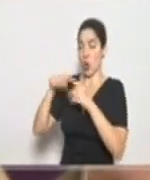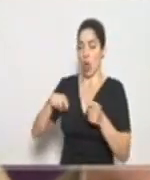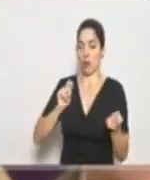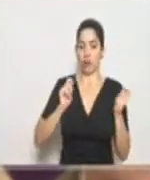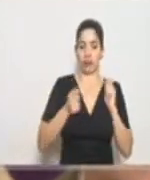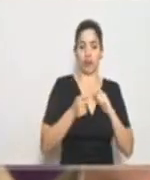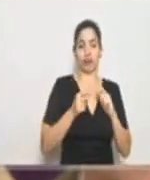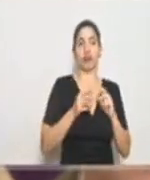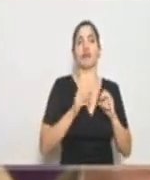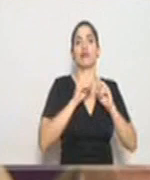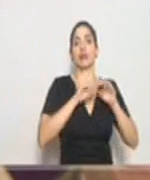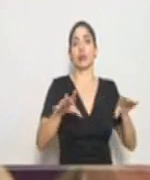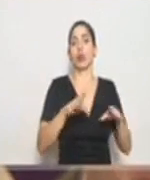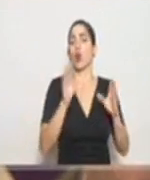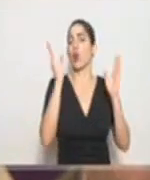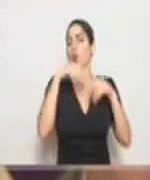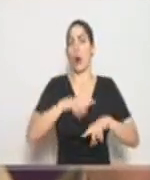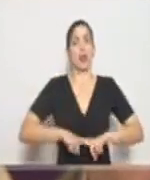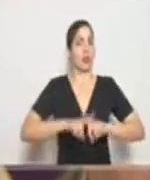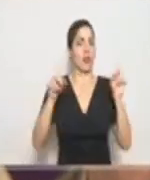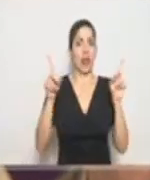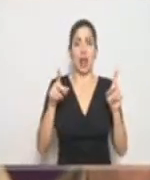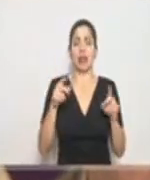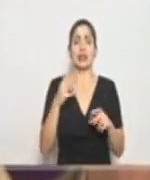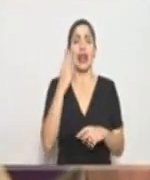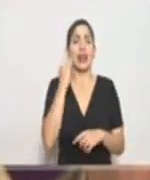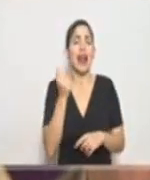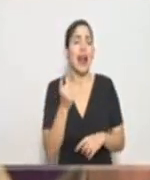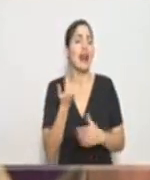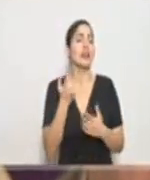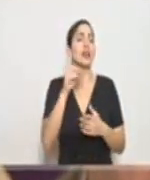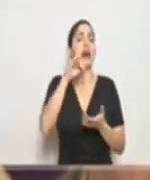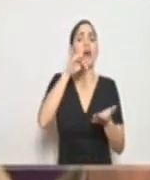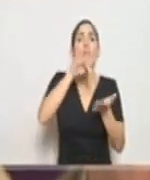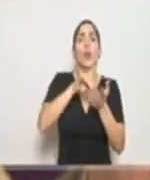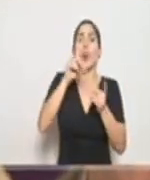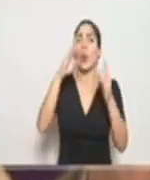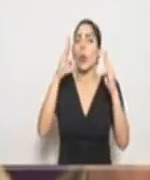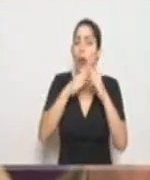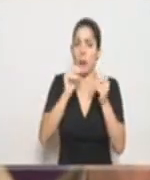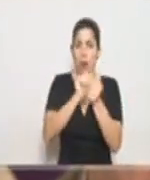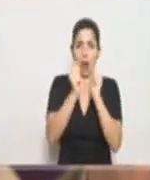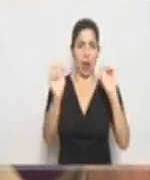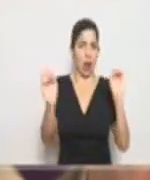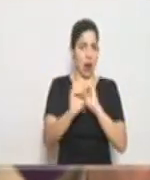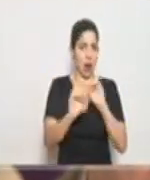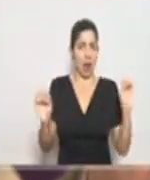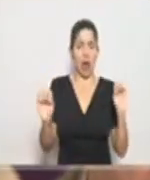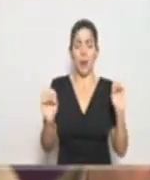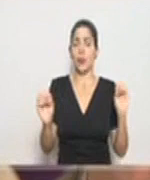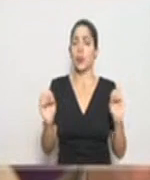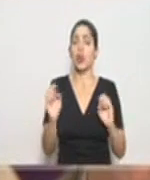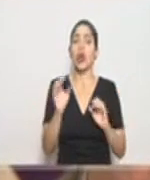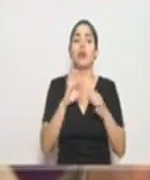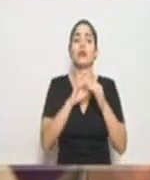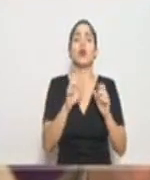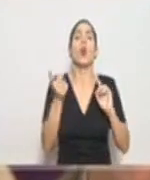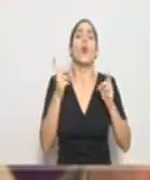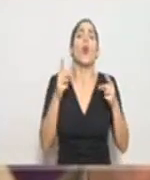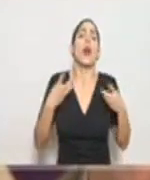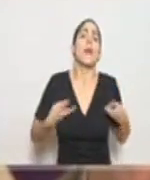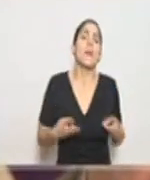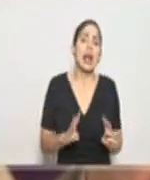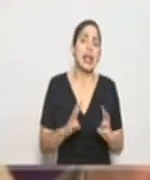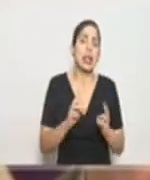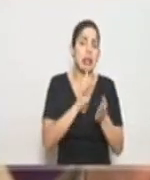en esto no hacemos distinción sobre raza sobre ubicación geográfica en cuanto a cuáles son las medidas